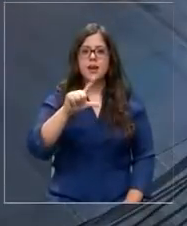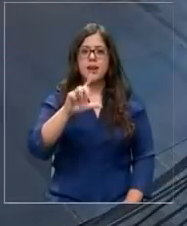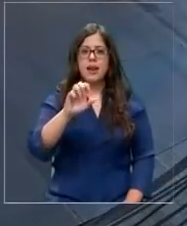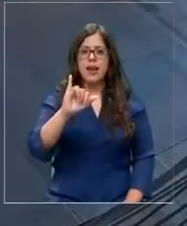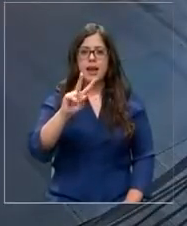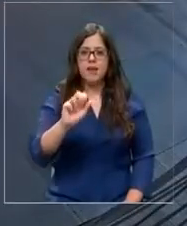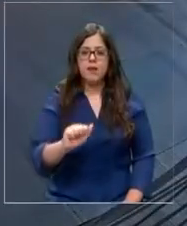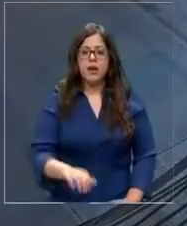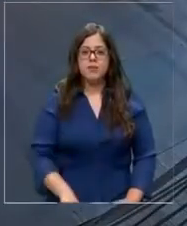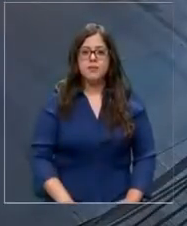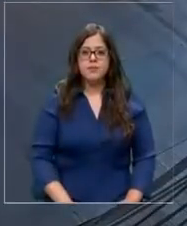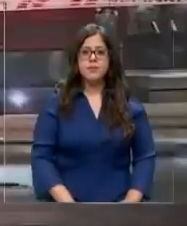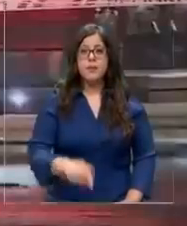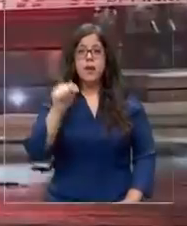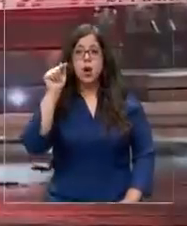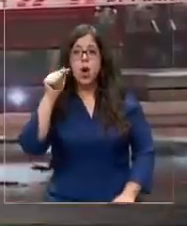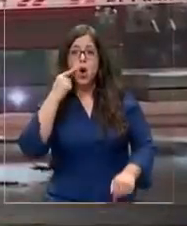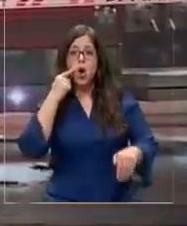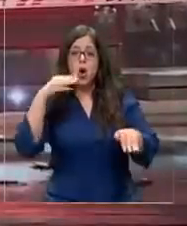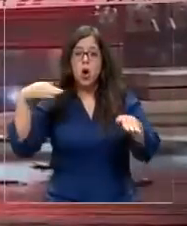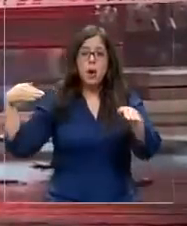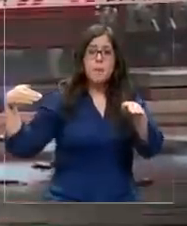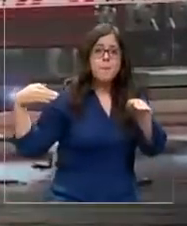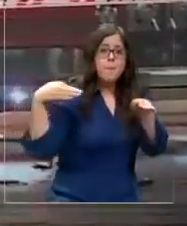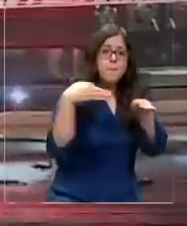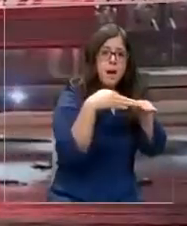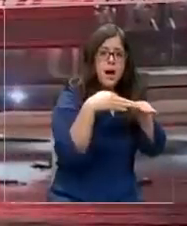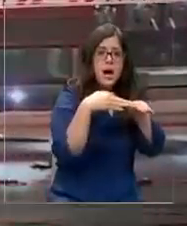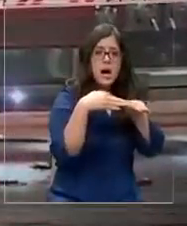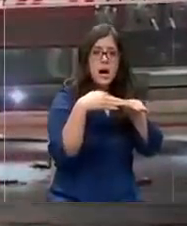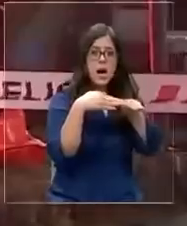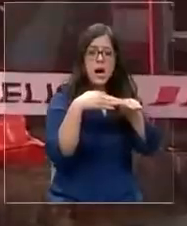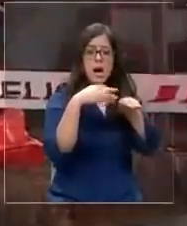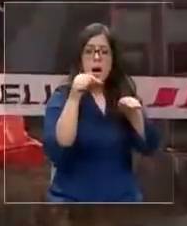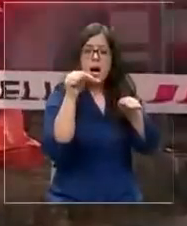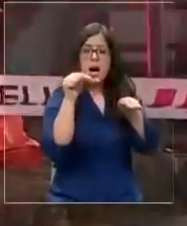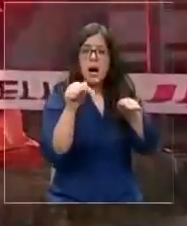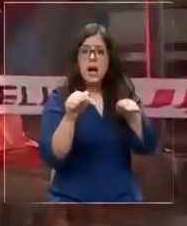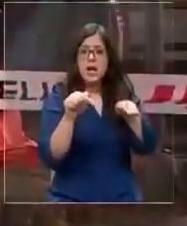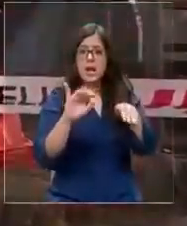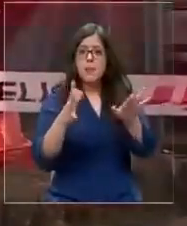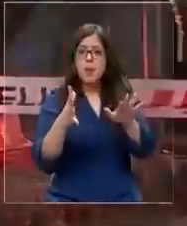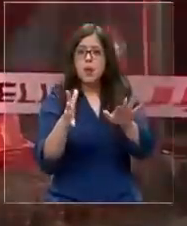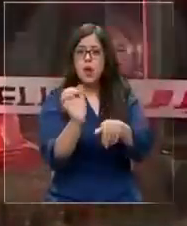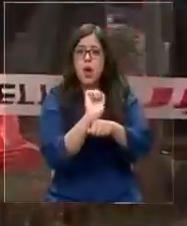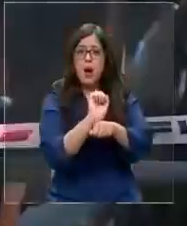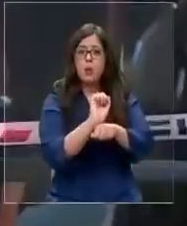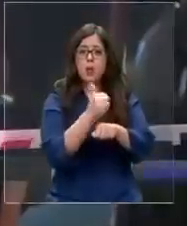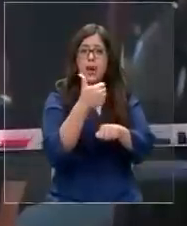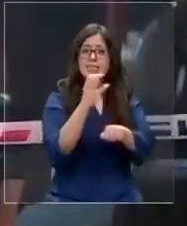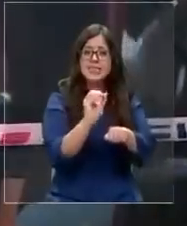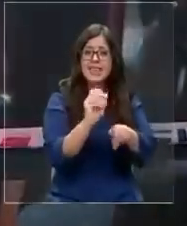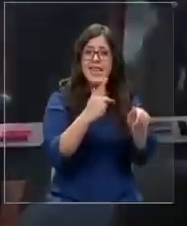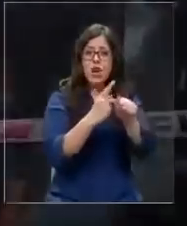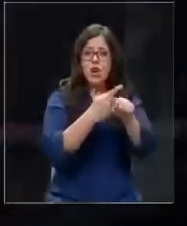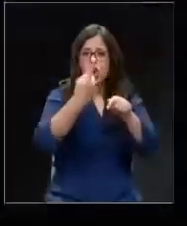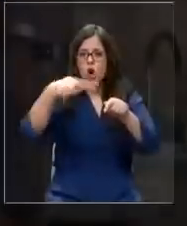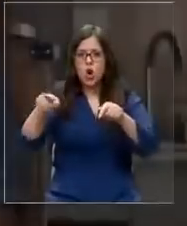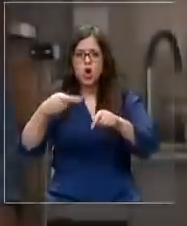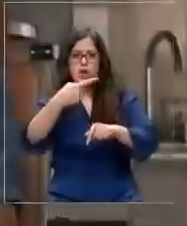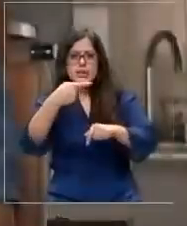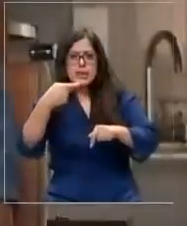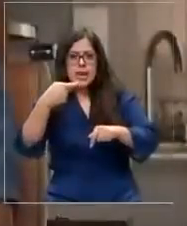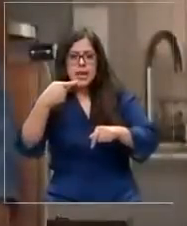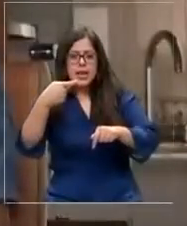Fue una colisión de alto impacto. Hubo un vehículo aproximadamente a 60 y el otro a 100 y más.